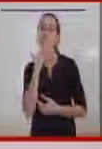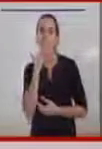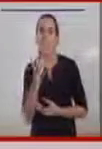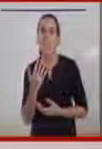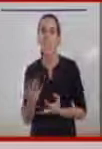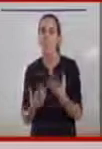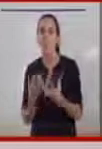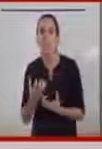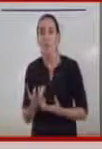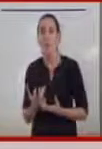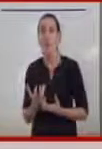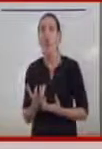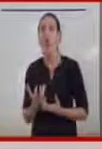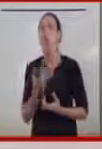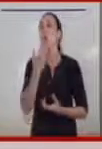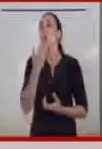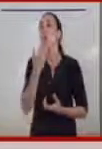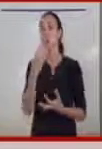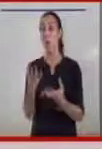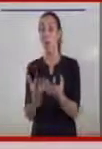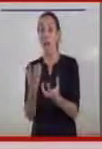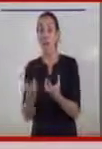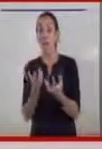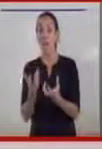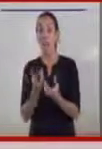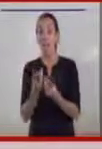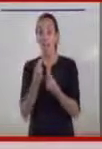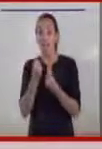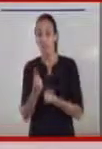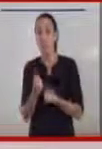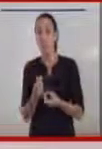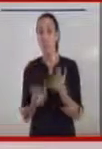quemarse ni de que una comida se queme ni de que haya ningún problema.